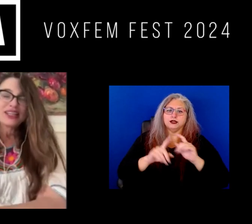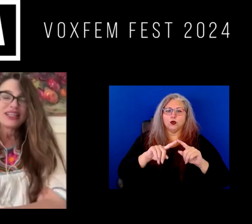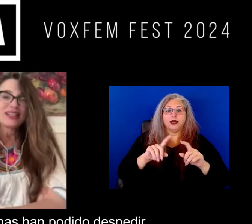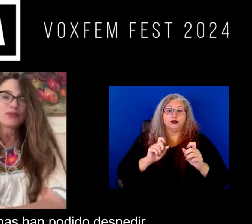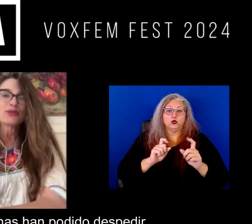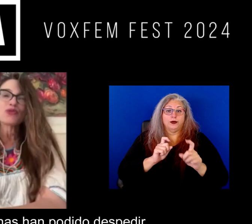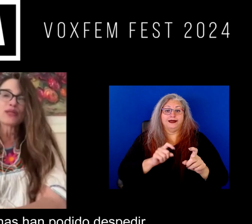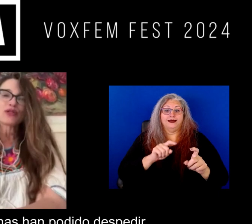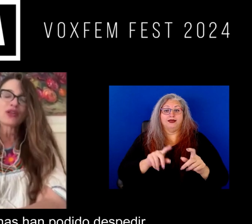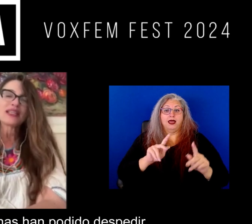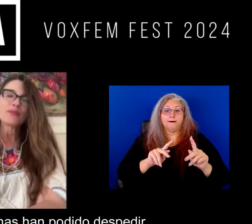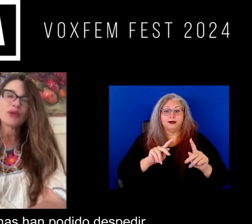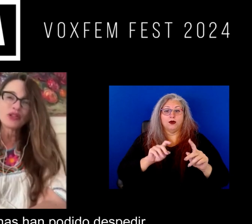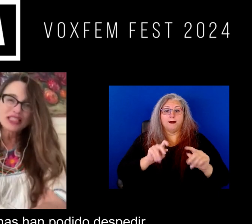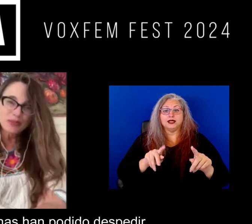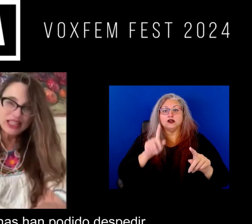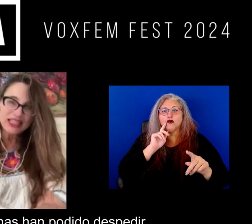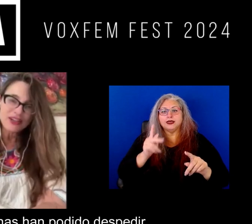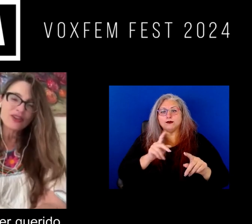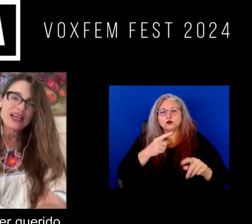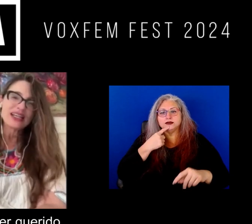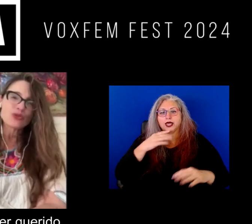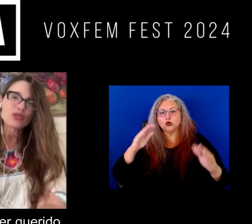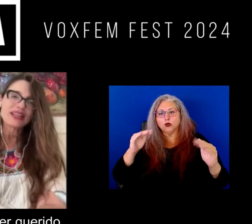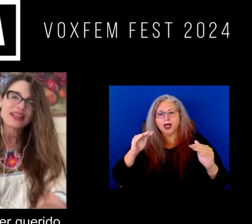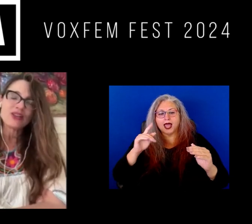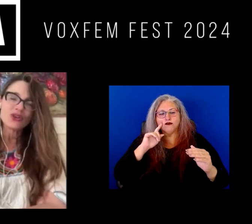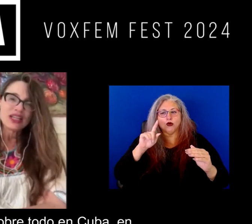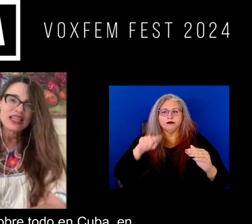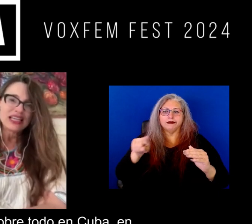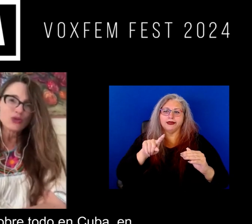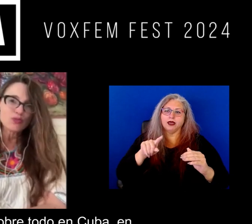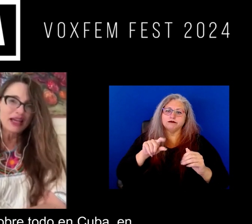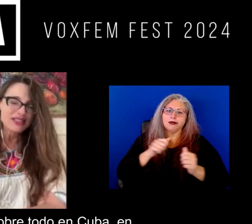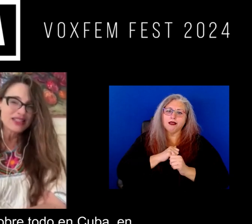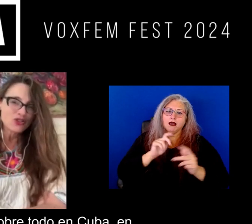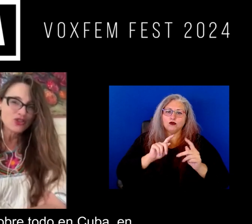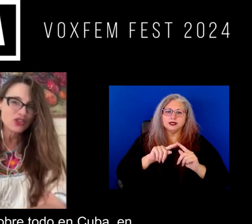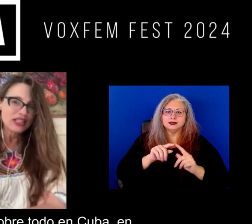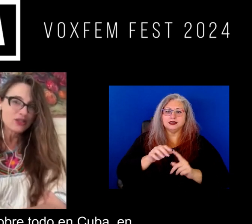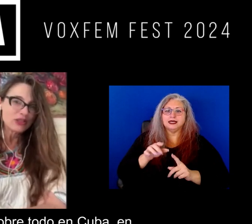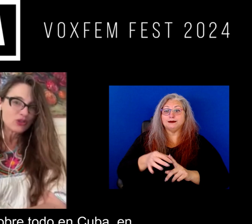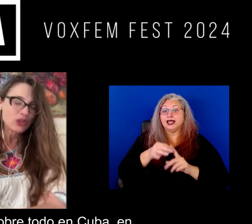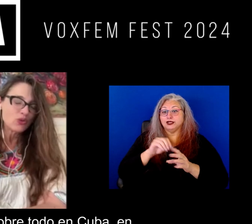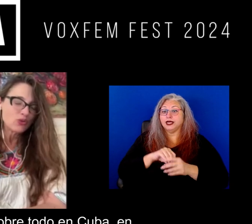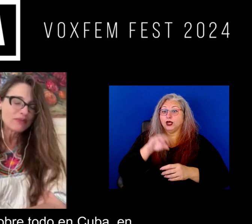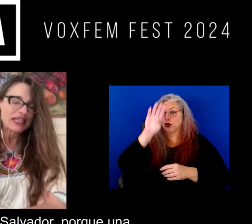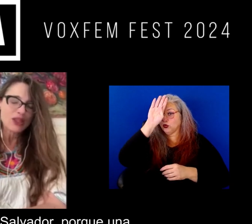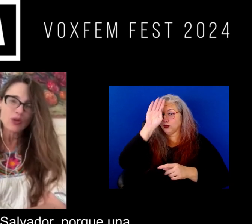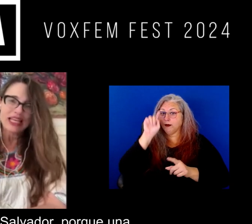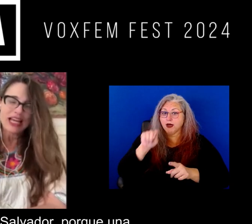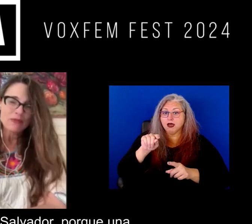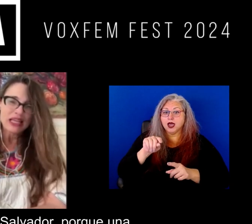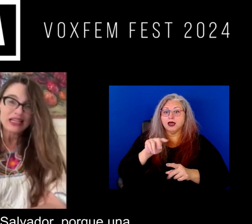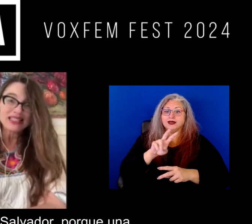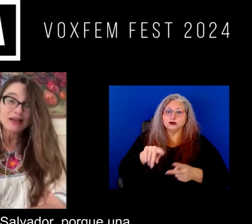pues muchas personas han podido despedir ¿no? a su ser querido en sus países ¿no? sobre todo en Cuba en